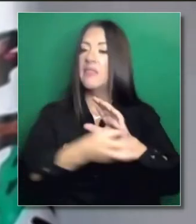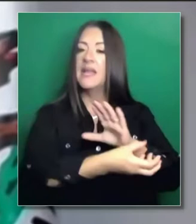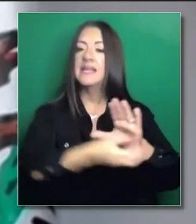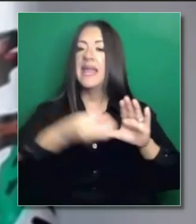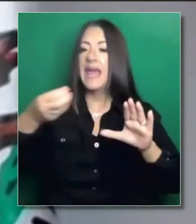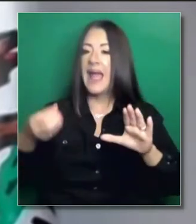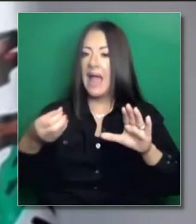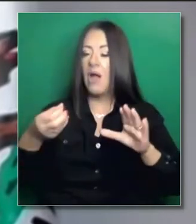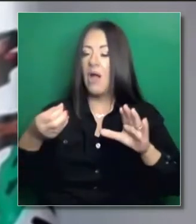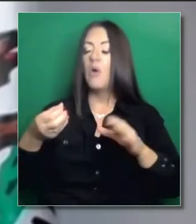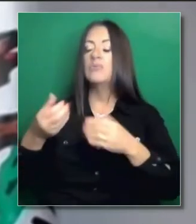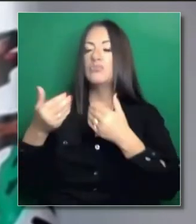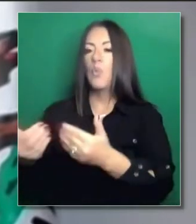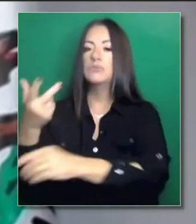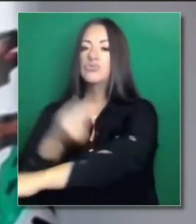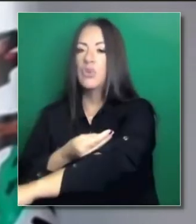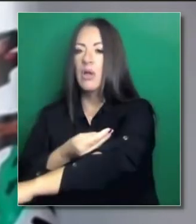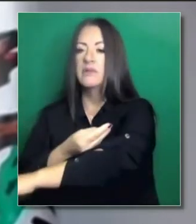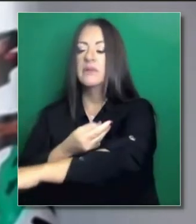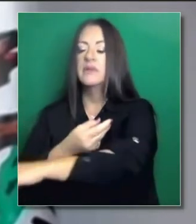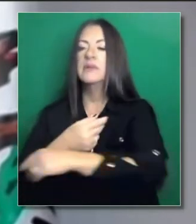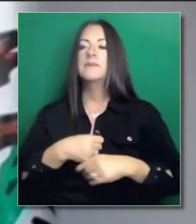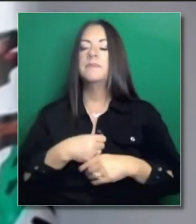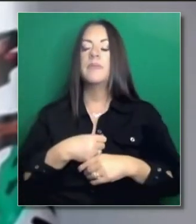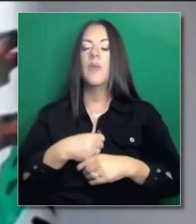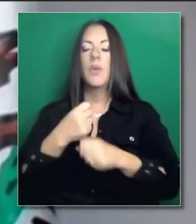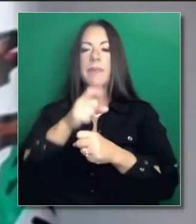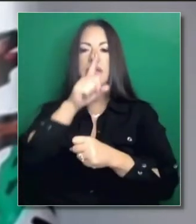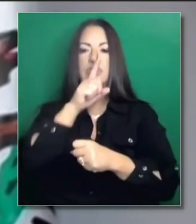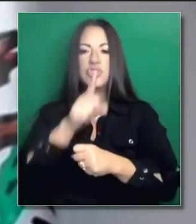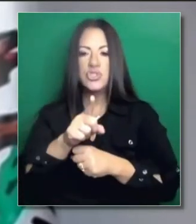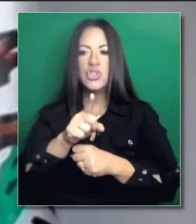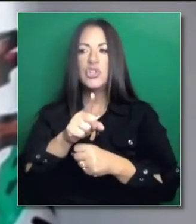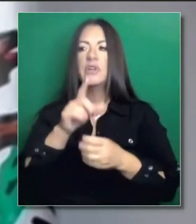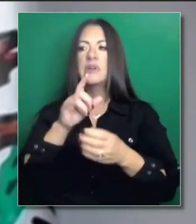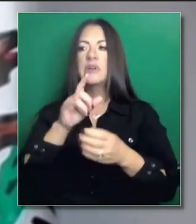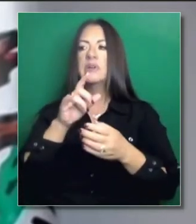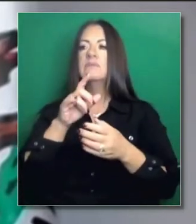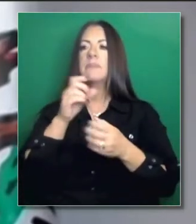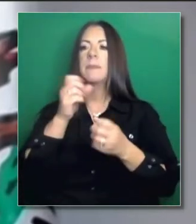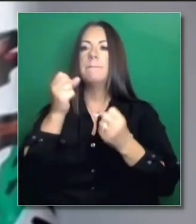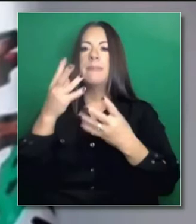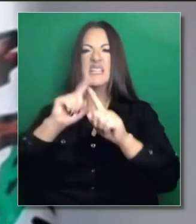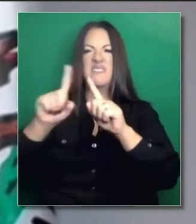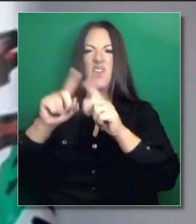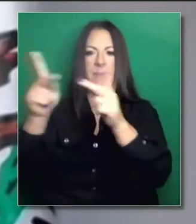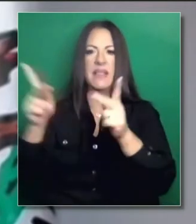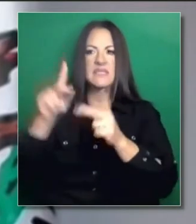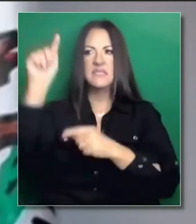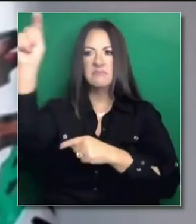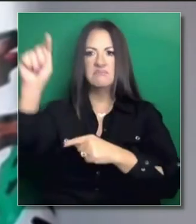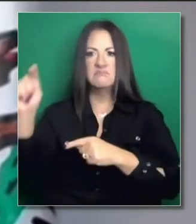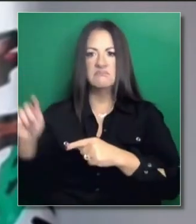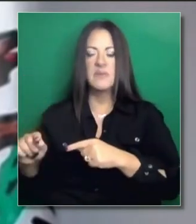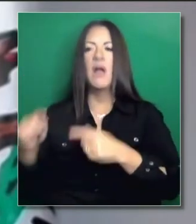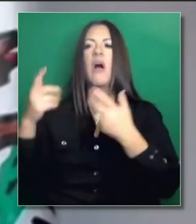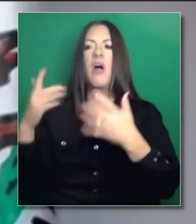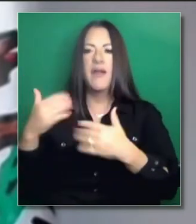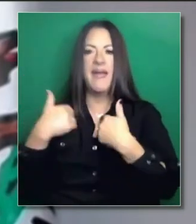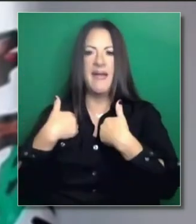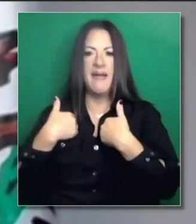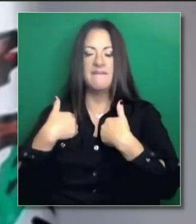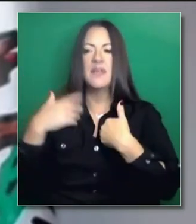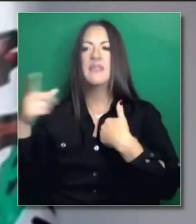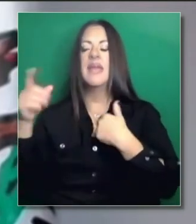seguros que podemos alinear esas dosis con los proveedores para que lleguen rápidamente a las comunidades. Muchos